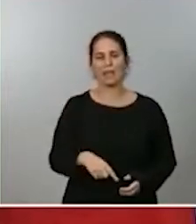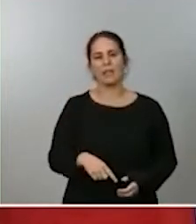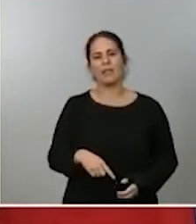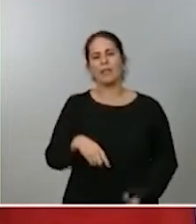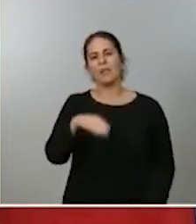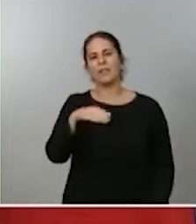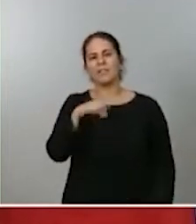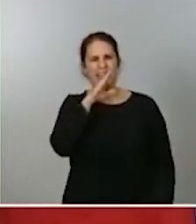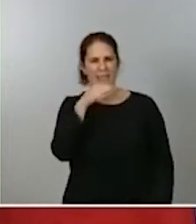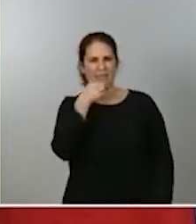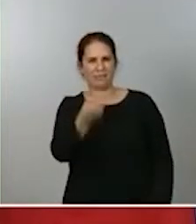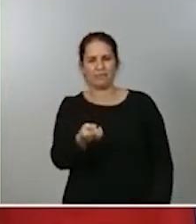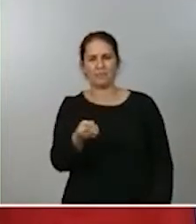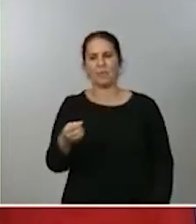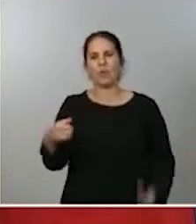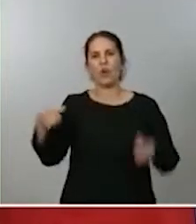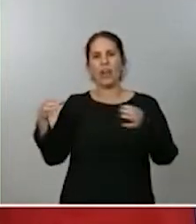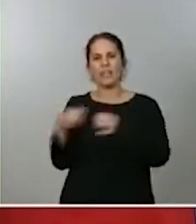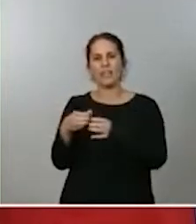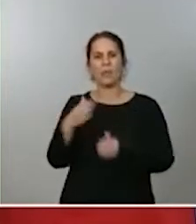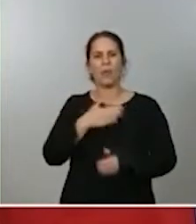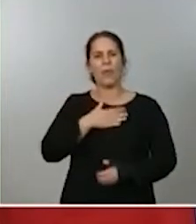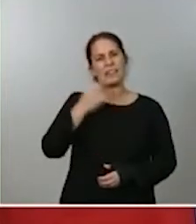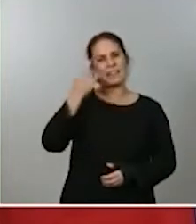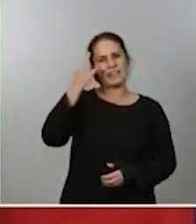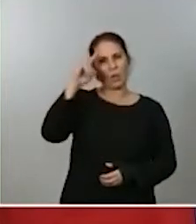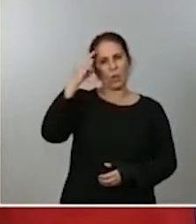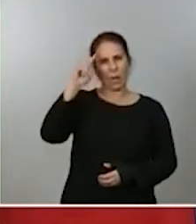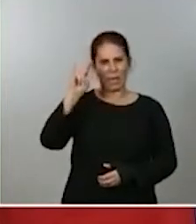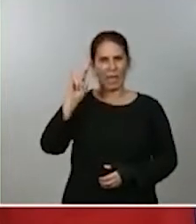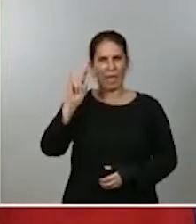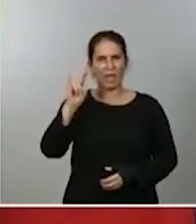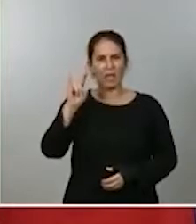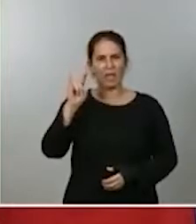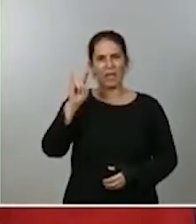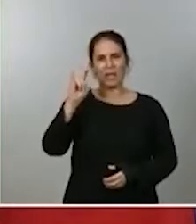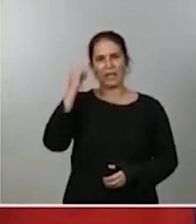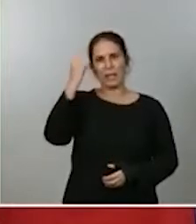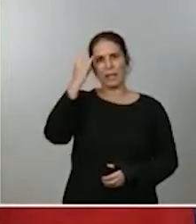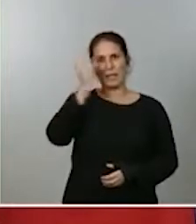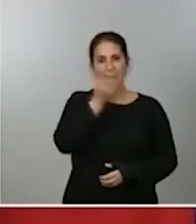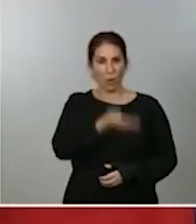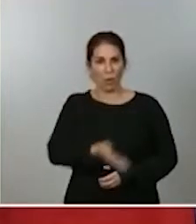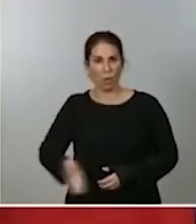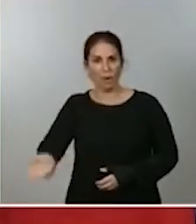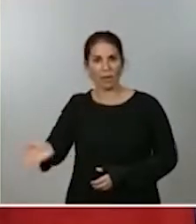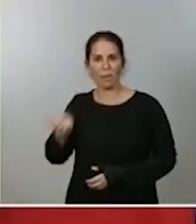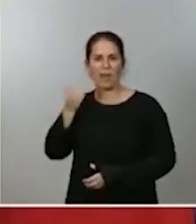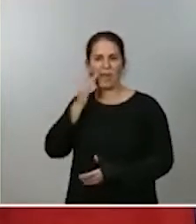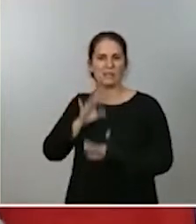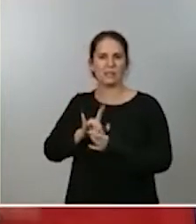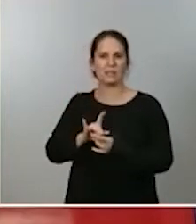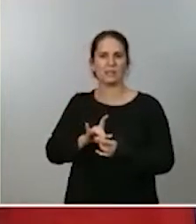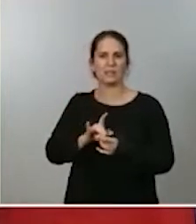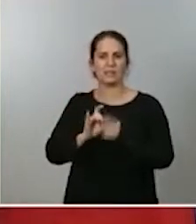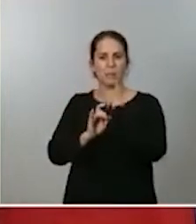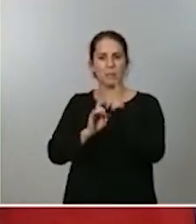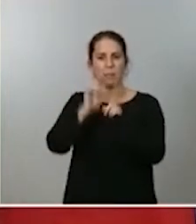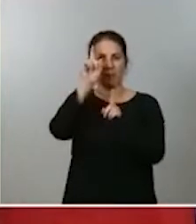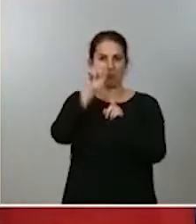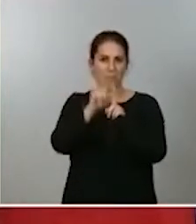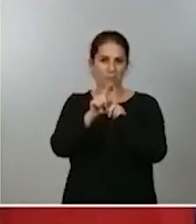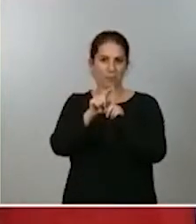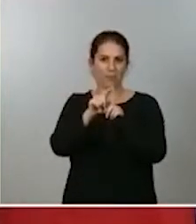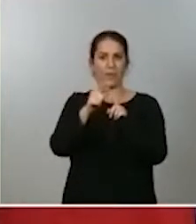colectivo de la tauromaquia que evidentemente hay que asociarlo con las cuadrillas de las personas que o bien están en las plazas